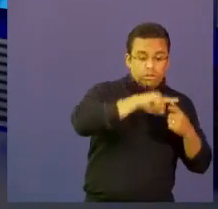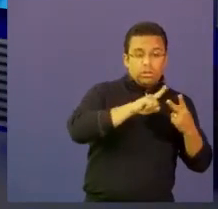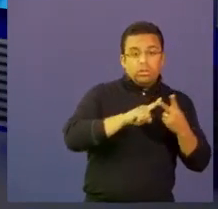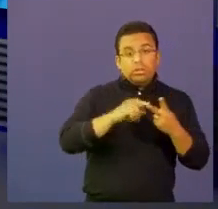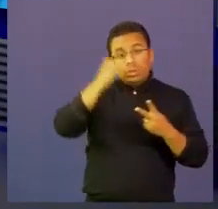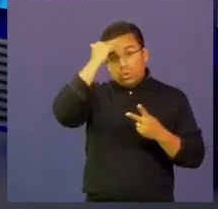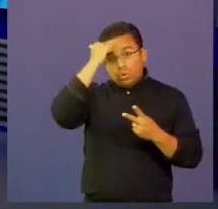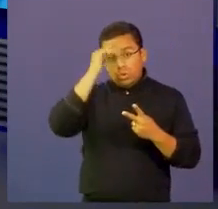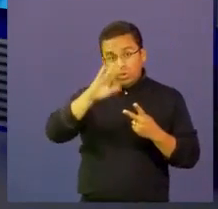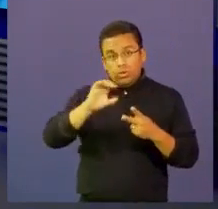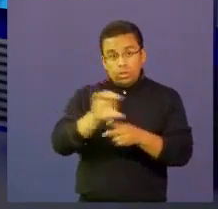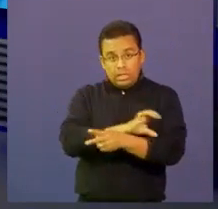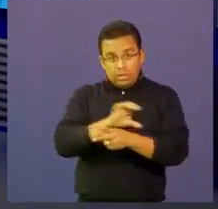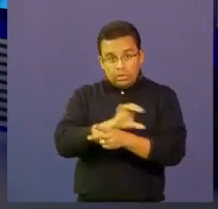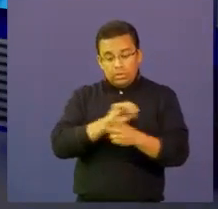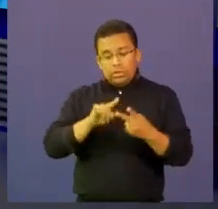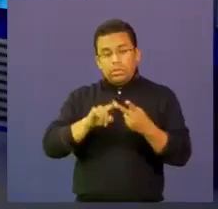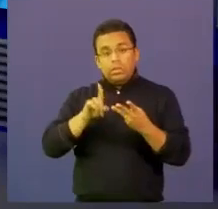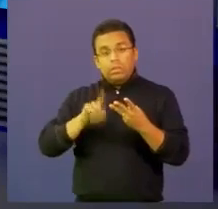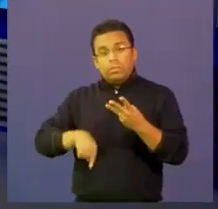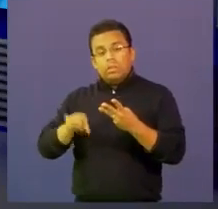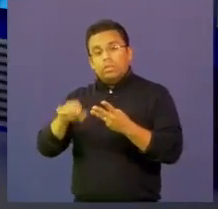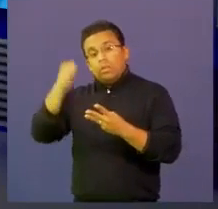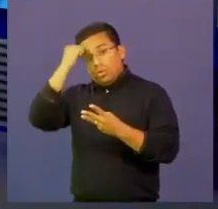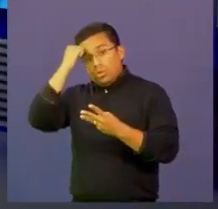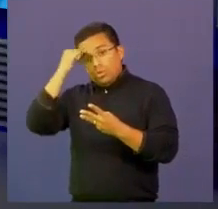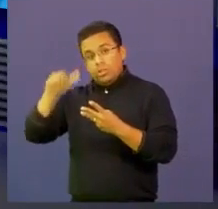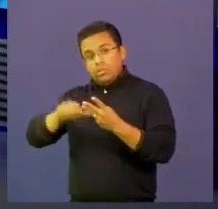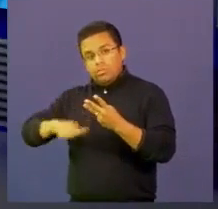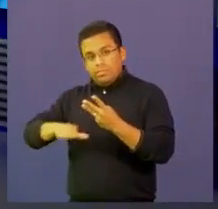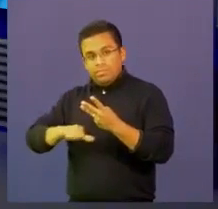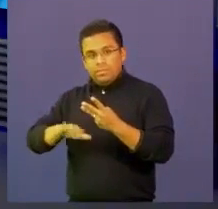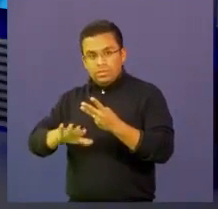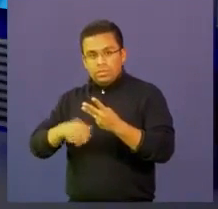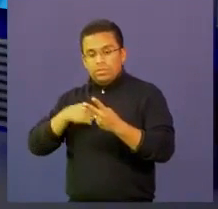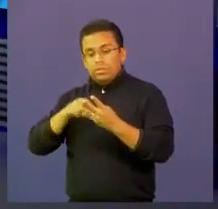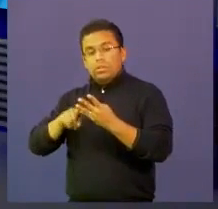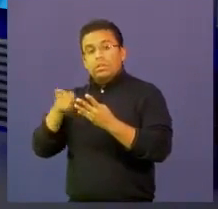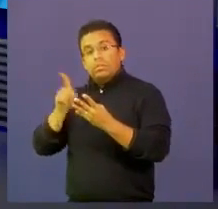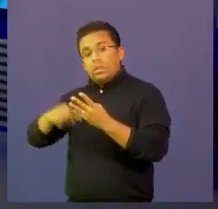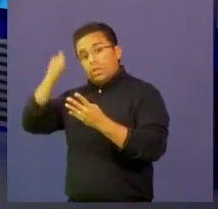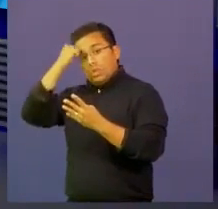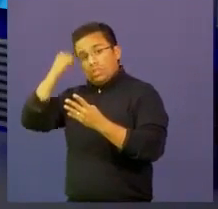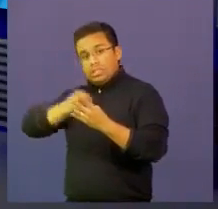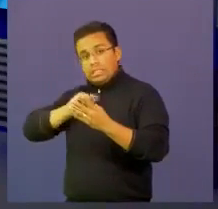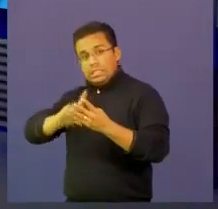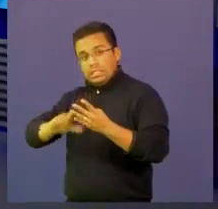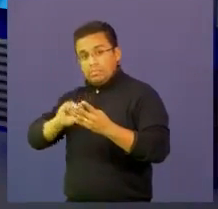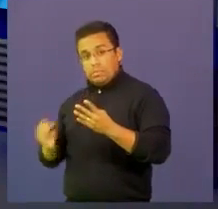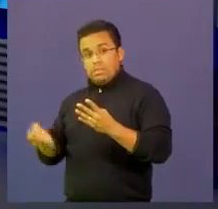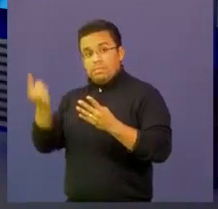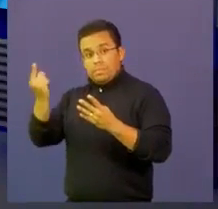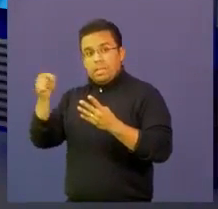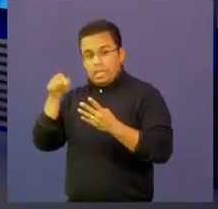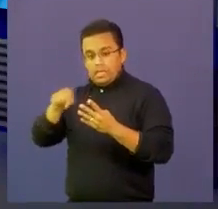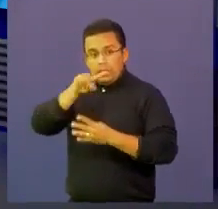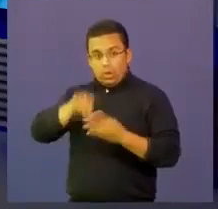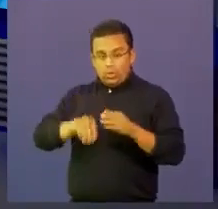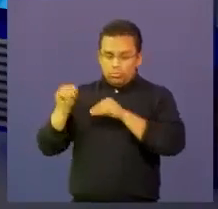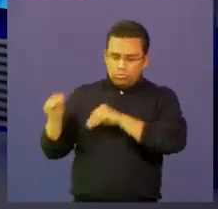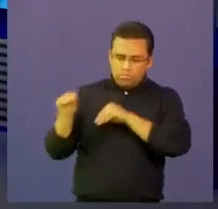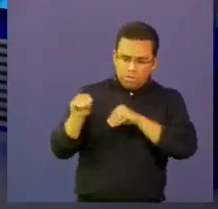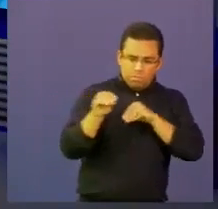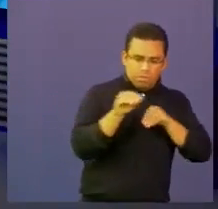tecnología, estamos formando docentes de las áreas básicas, estamos formando los docentes pioneros, que es una gran oferta de formación, que